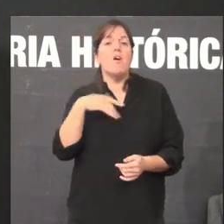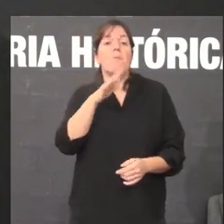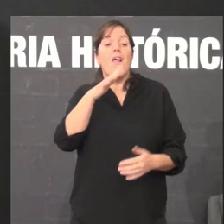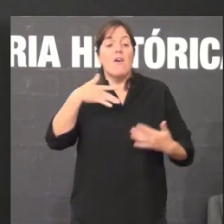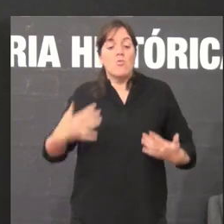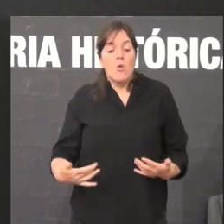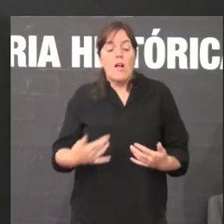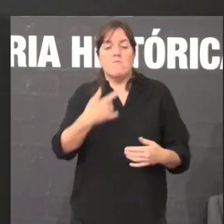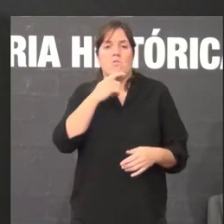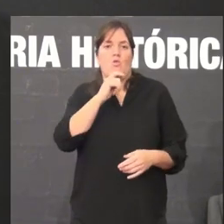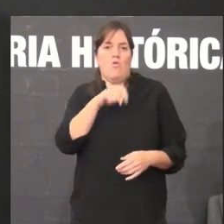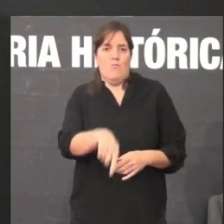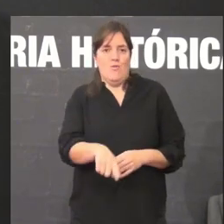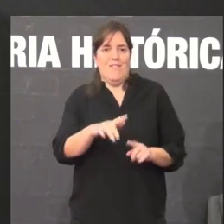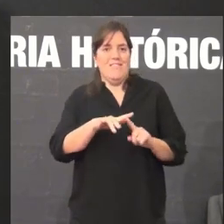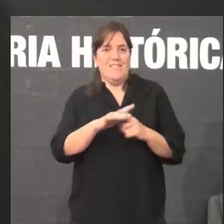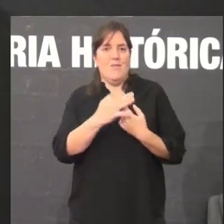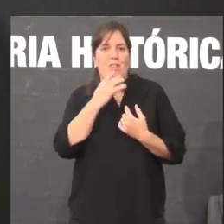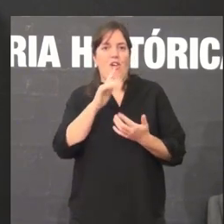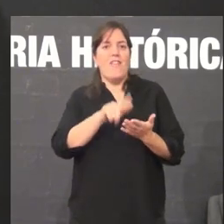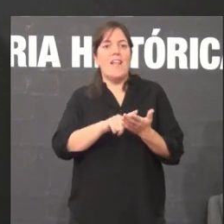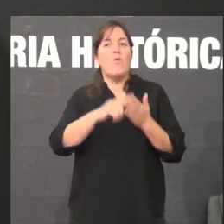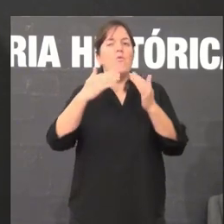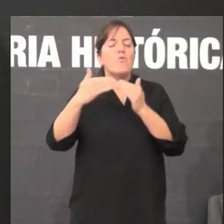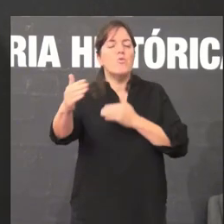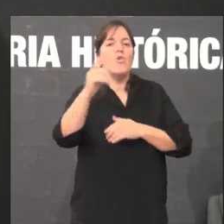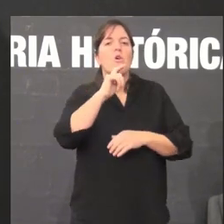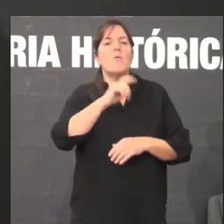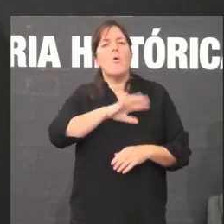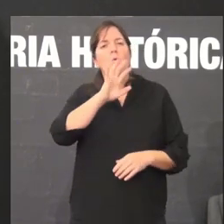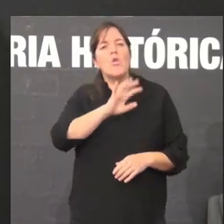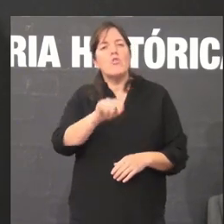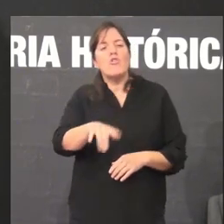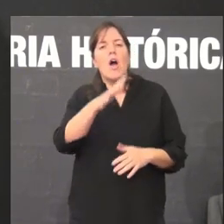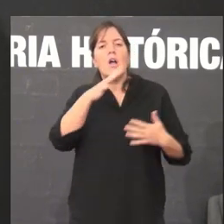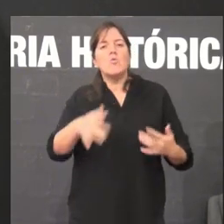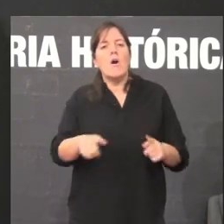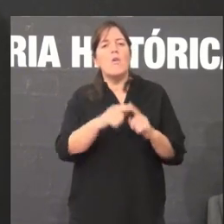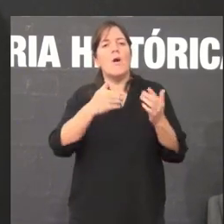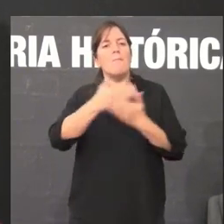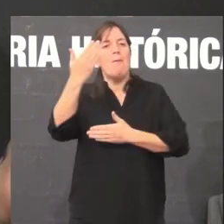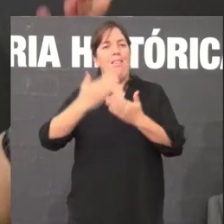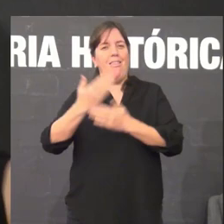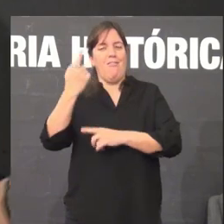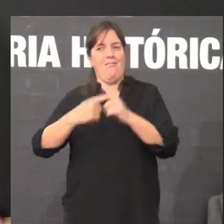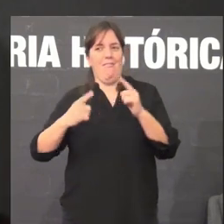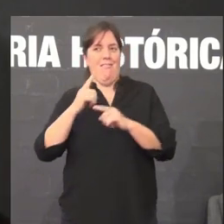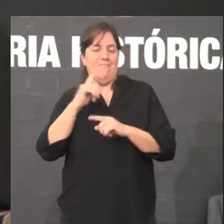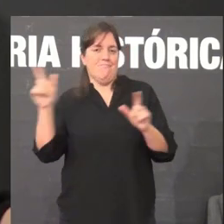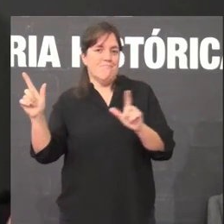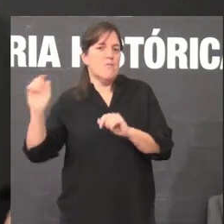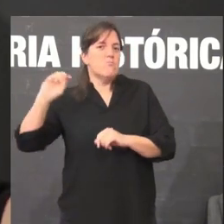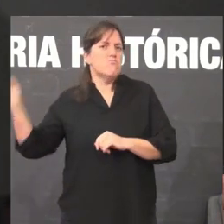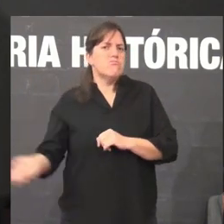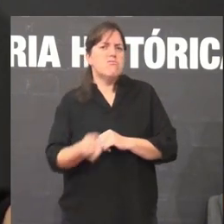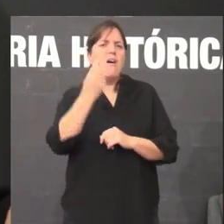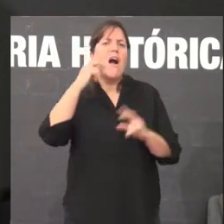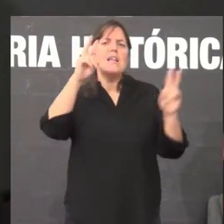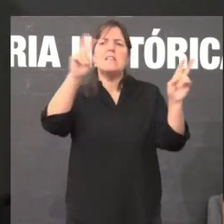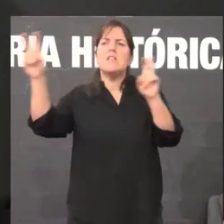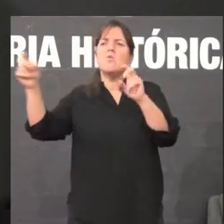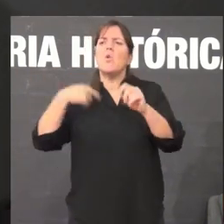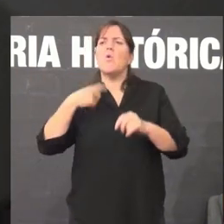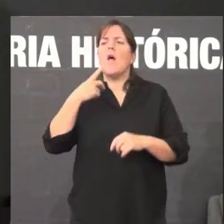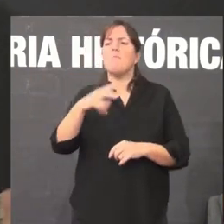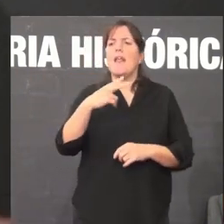presente da lingua e tamén o futuro. É curioso como a día de hoxe nos medios de comunicación seguimos vendo titulares de que hai unha parella que non